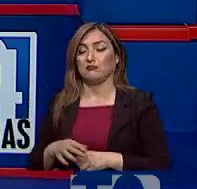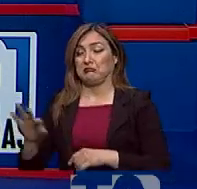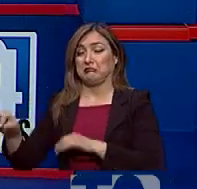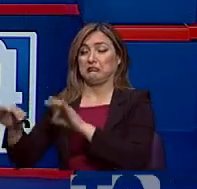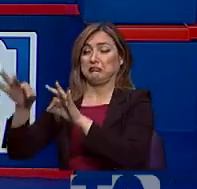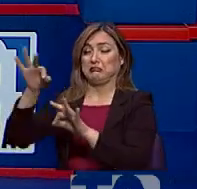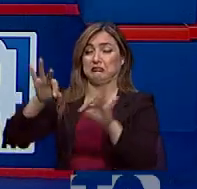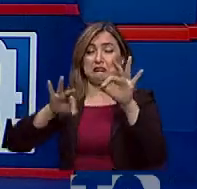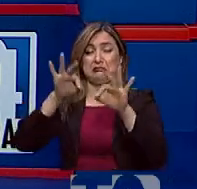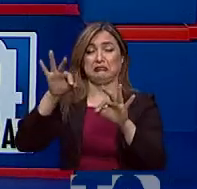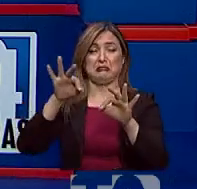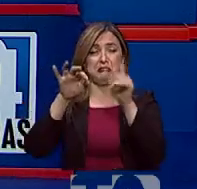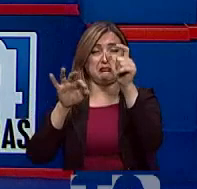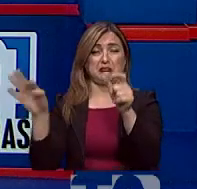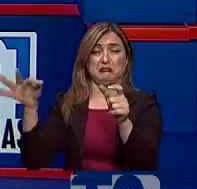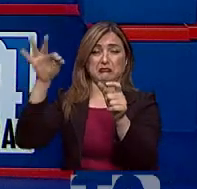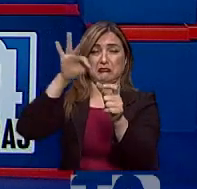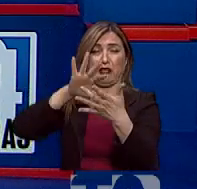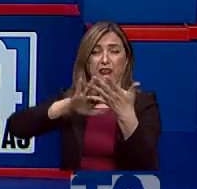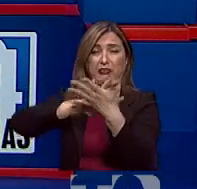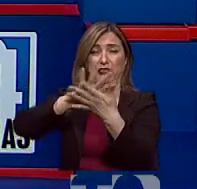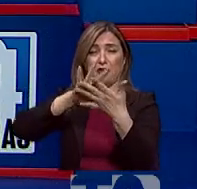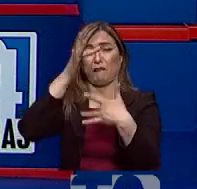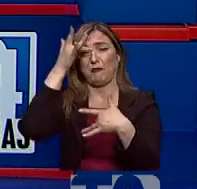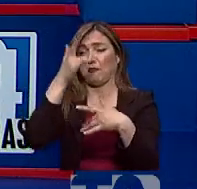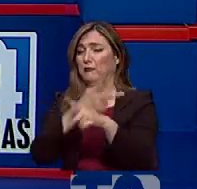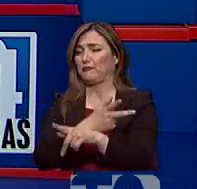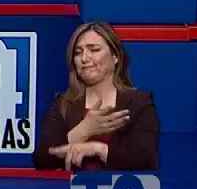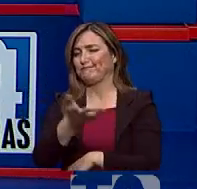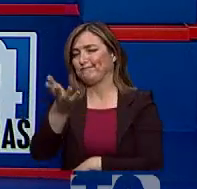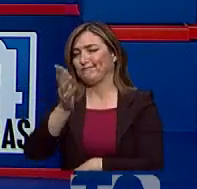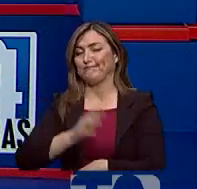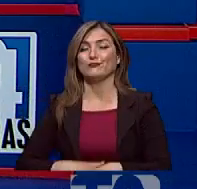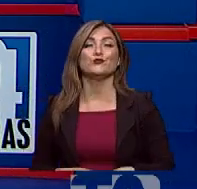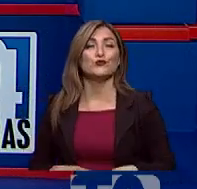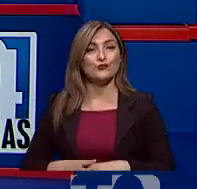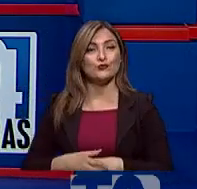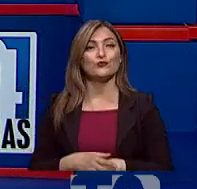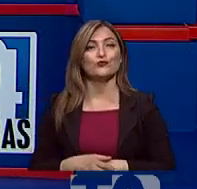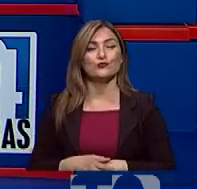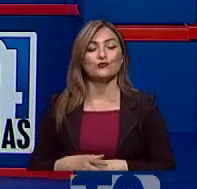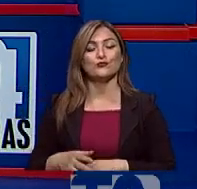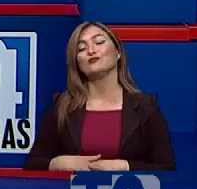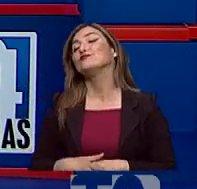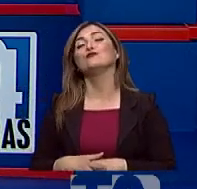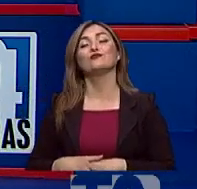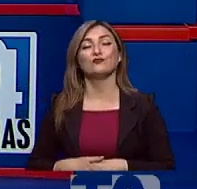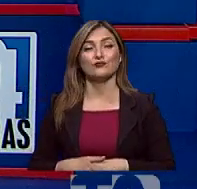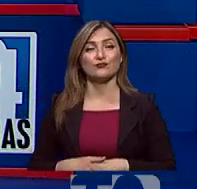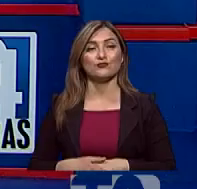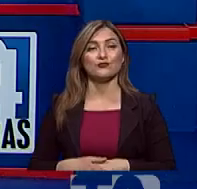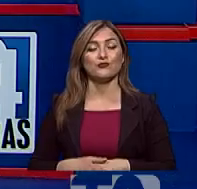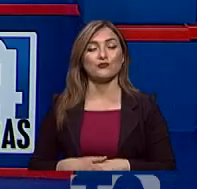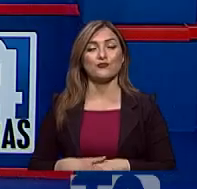entre los animalitos y los seres humanos pueden mezclarse y dar lo que tuvimos en una pandemia. Nos vemos en el siguiente segmento de Por Tu Salud.